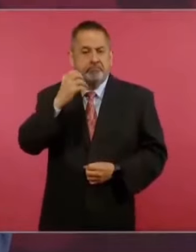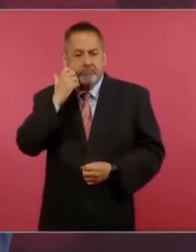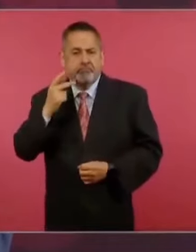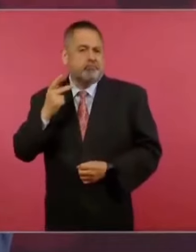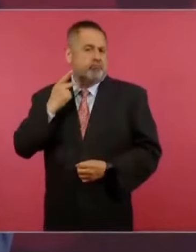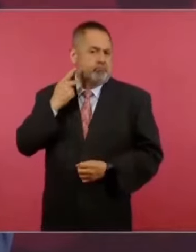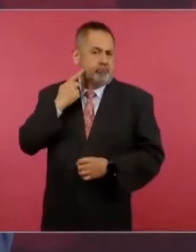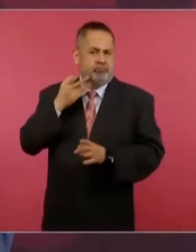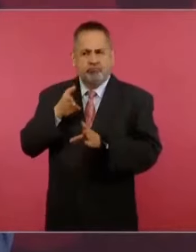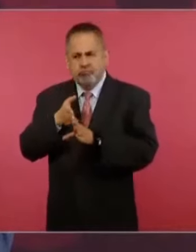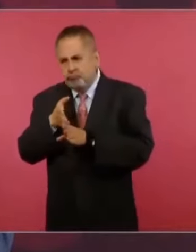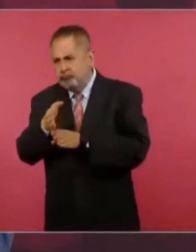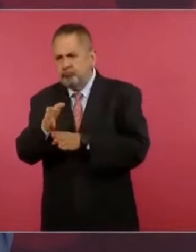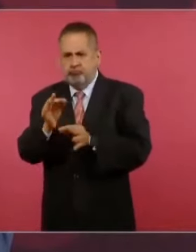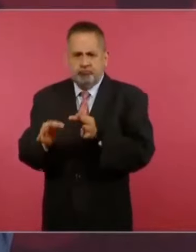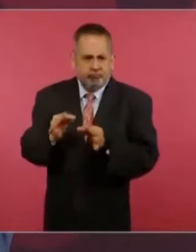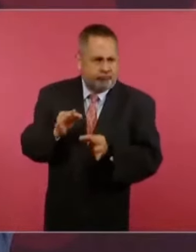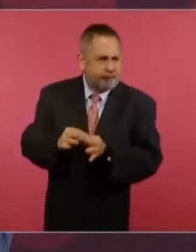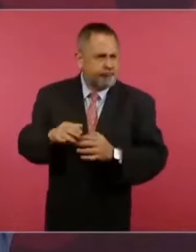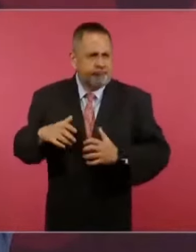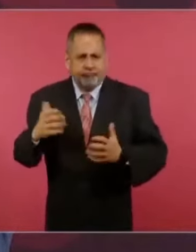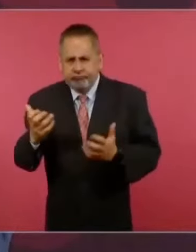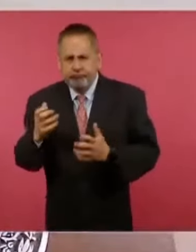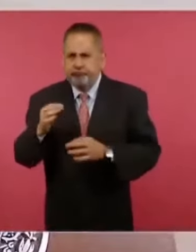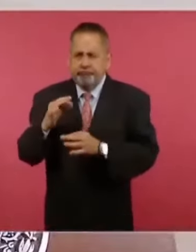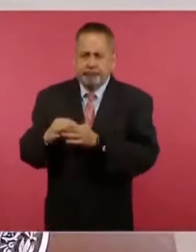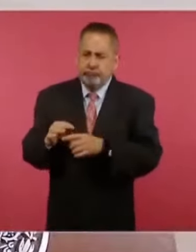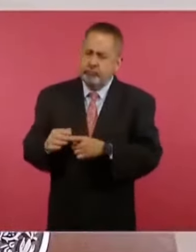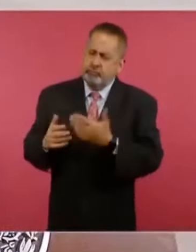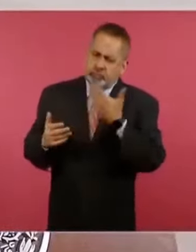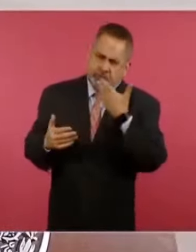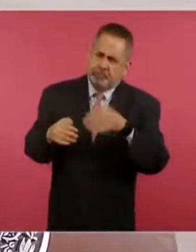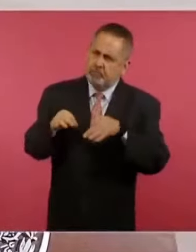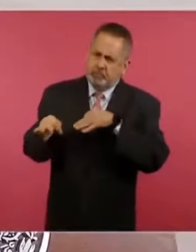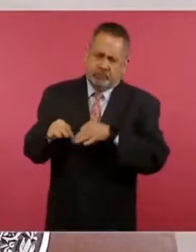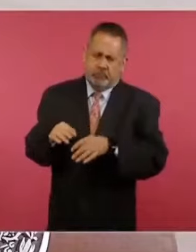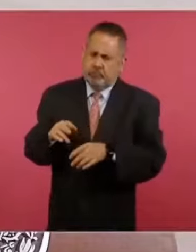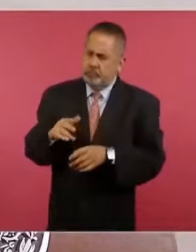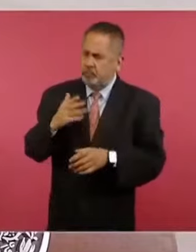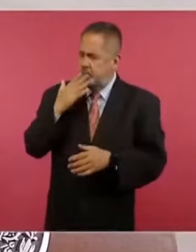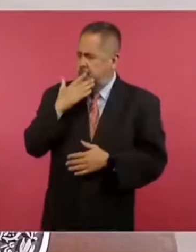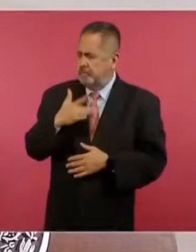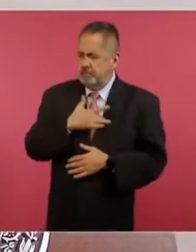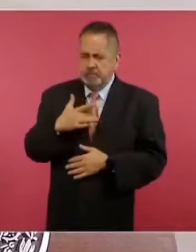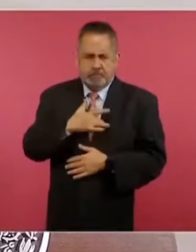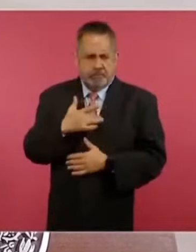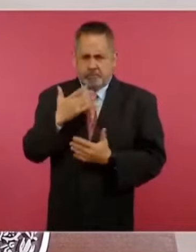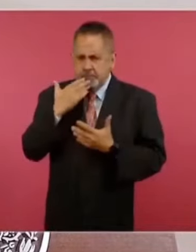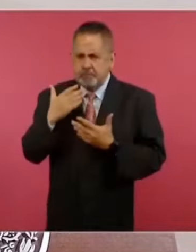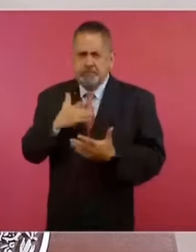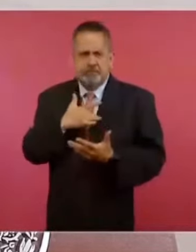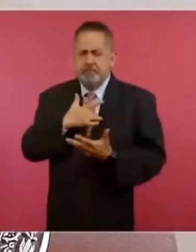que es un oficio noble, que permite